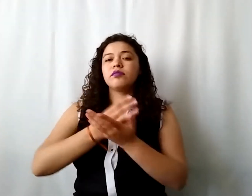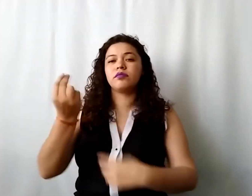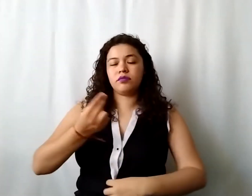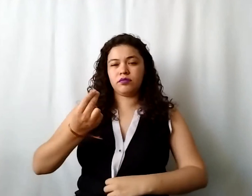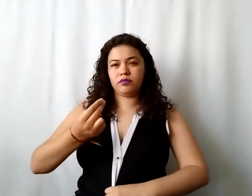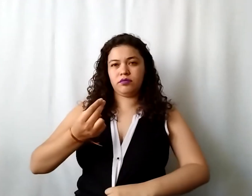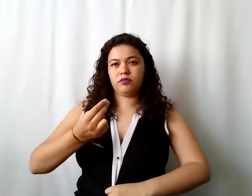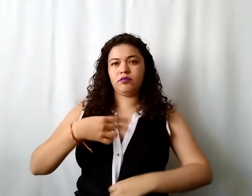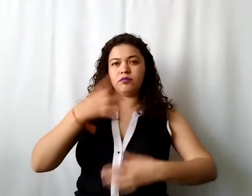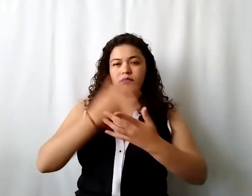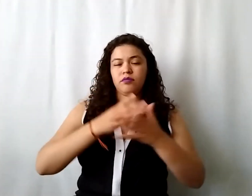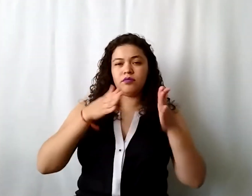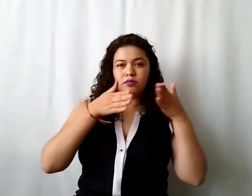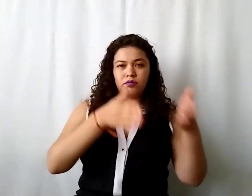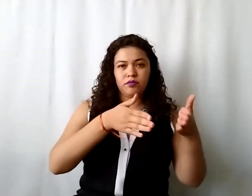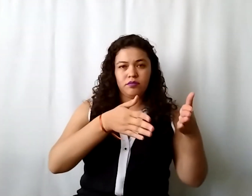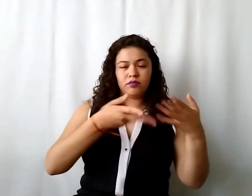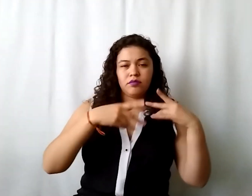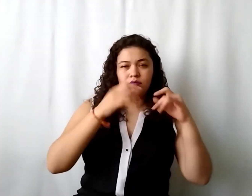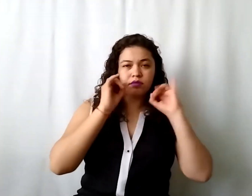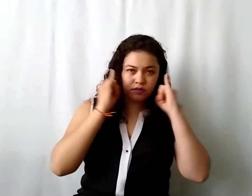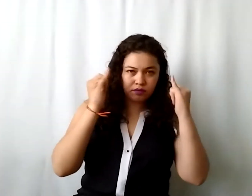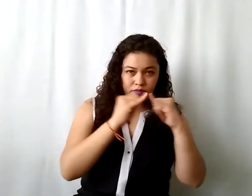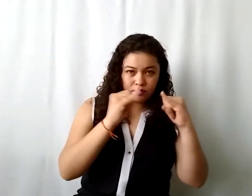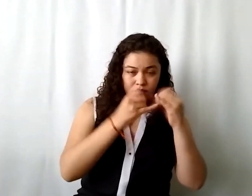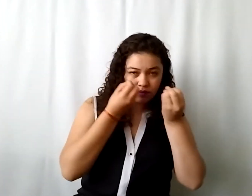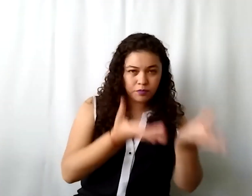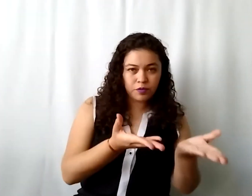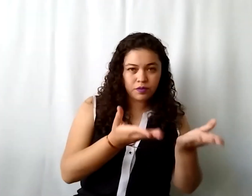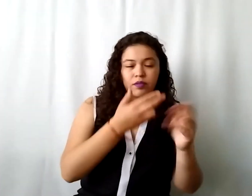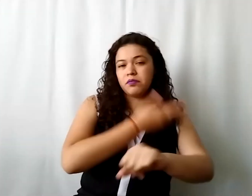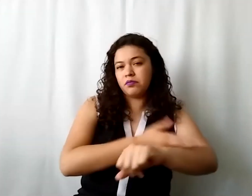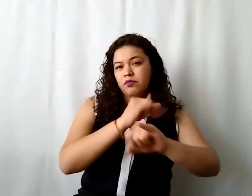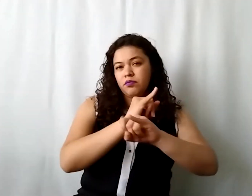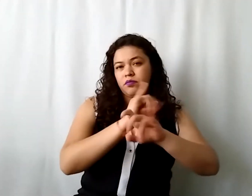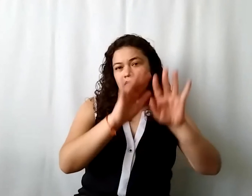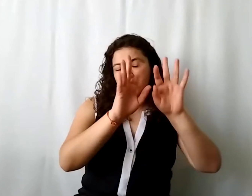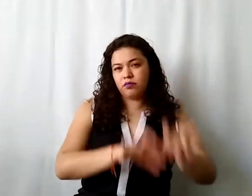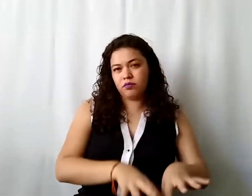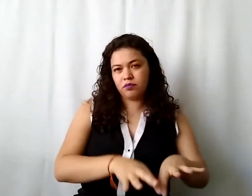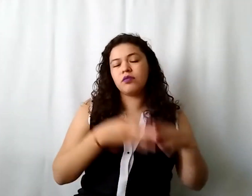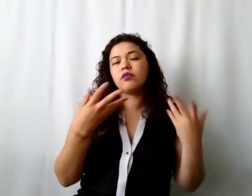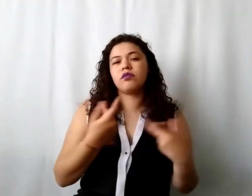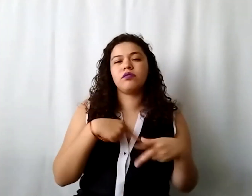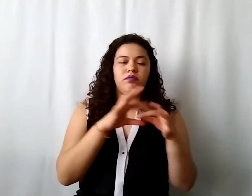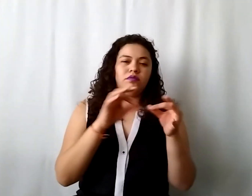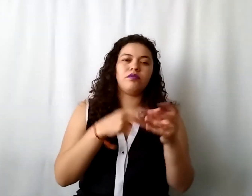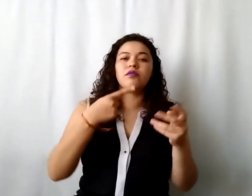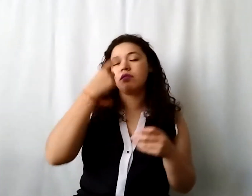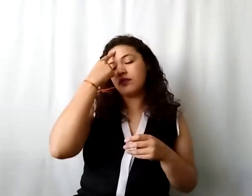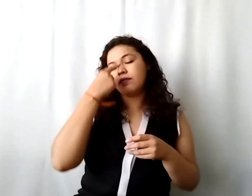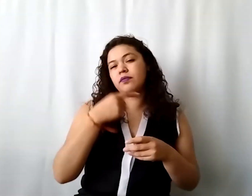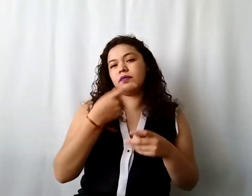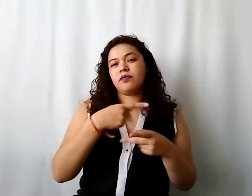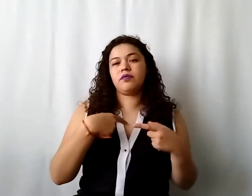exclusivamente apoyo a organizaciones así vamos a registrar la información no tendríamos que detallar los perfiles de población